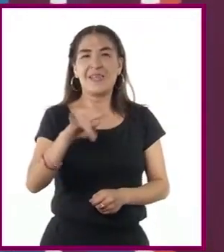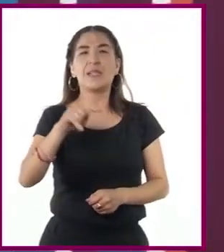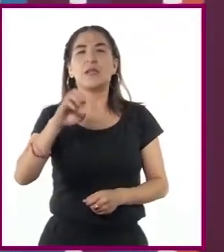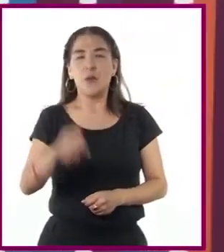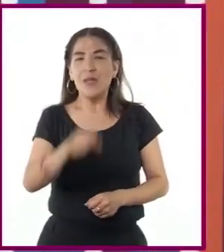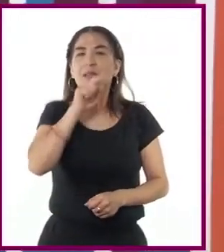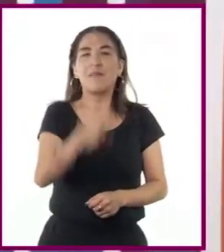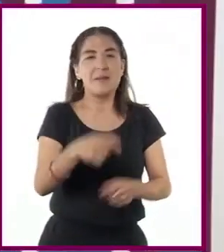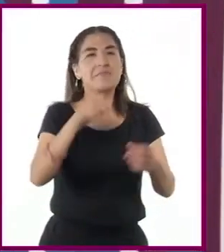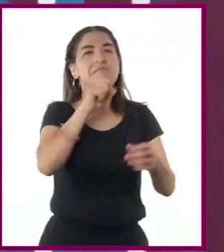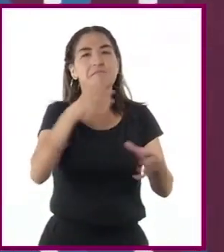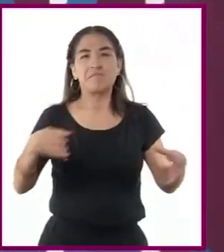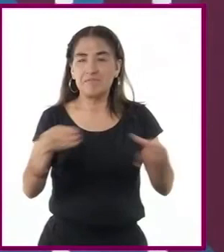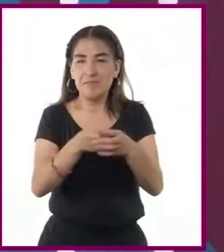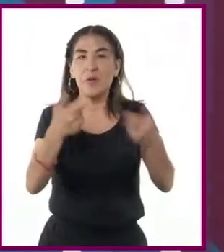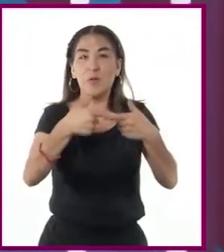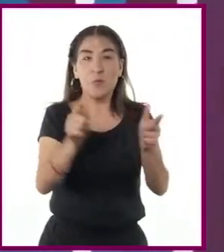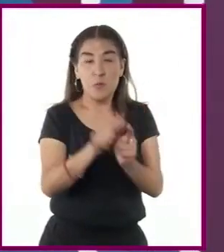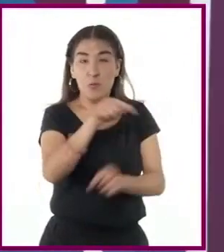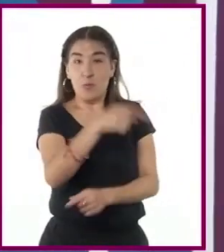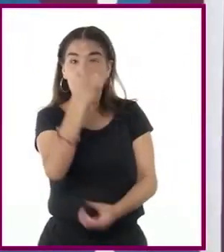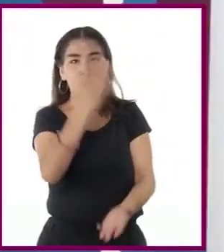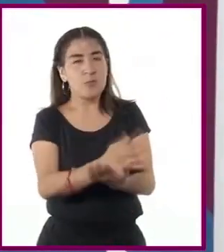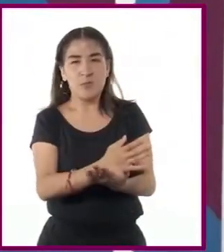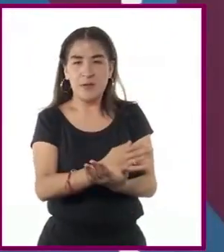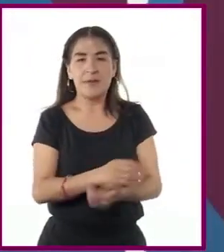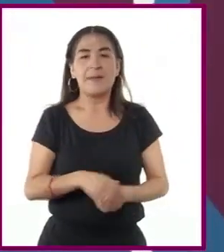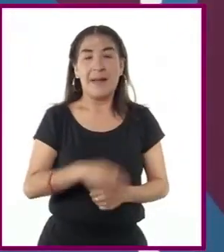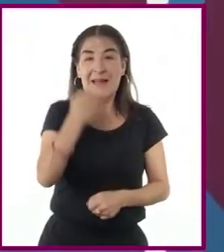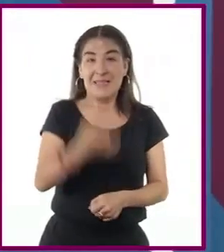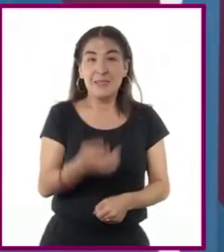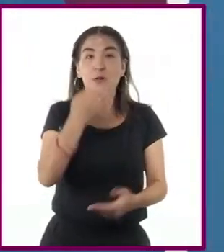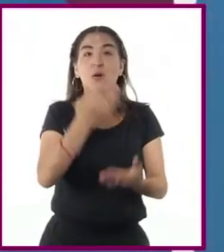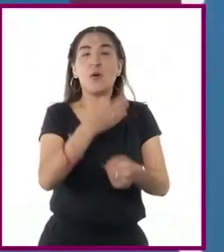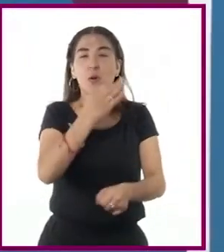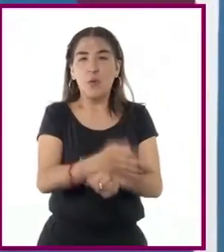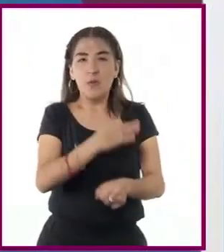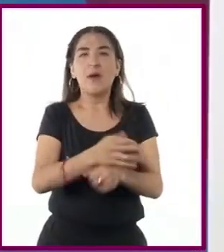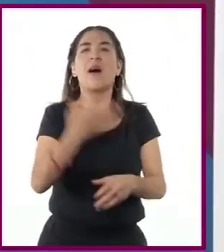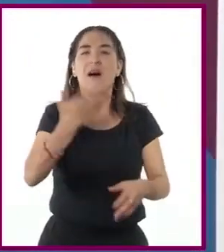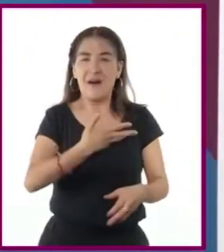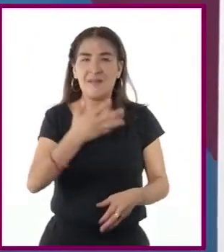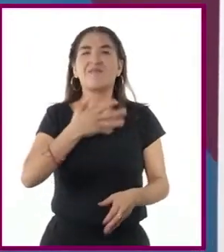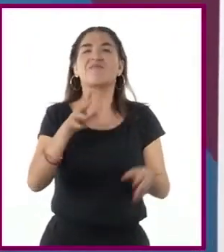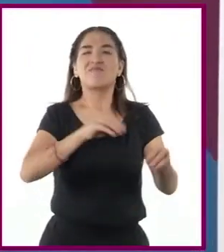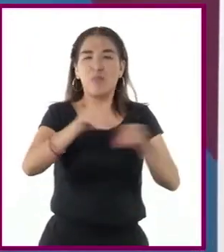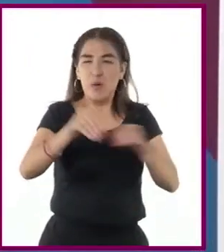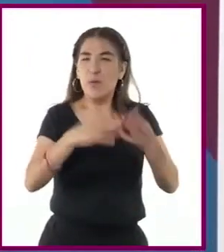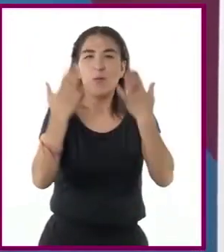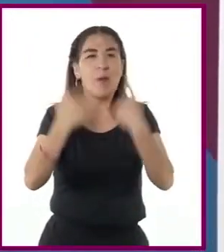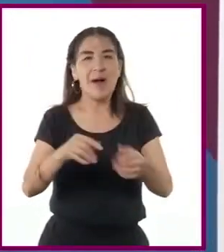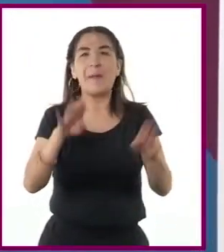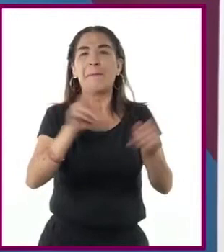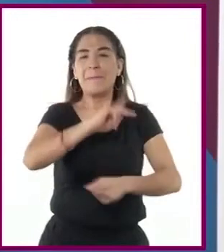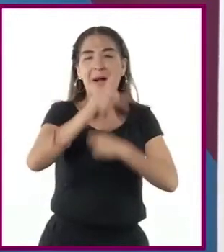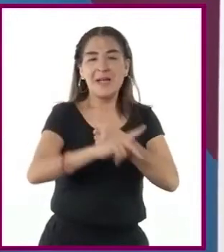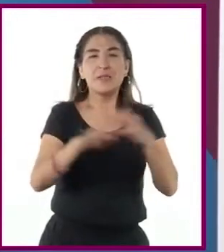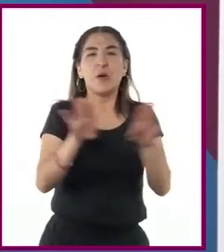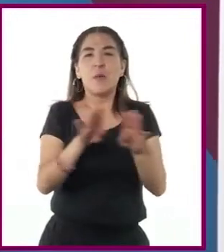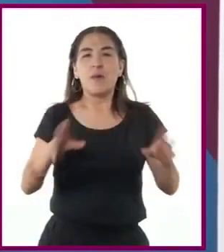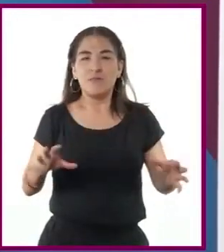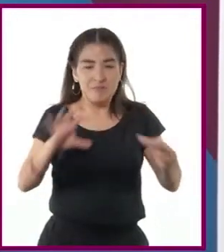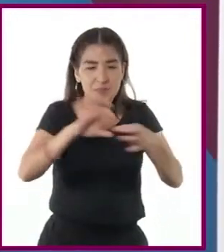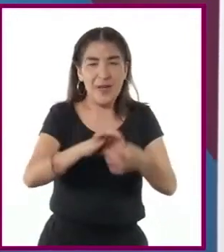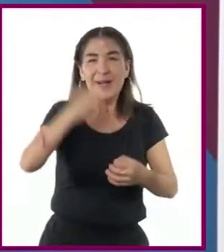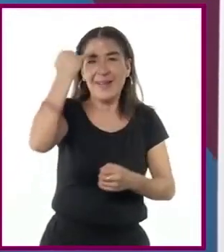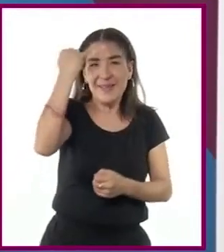importante de esta organización, pero no fue el único. Hasta el día de hoy existe el movimiento de países no alineados. Si bien en un primer momento tuvo